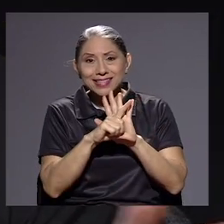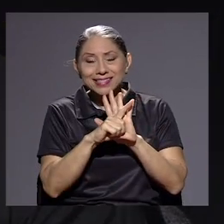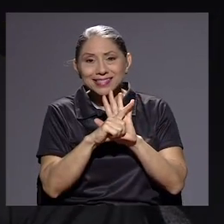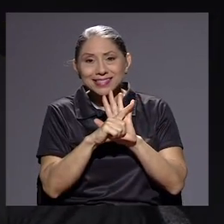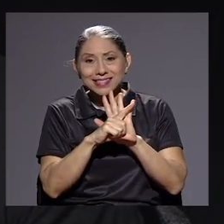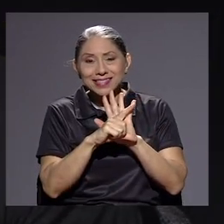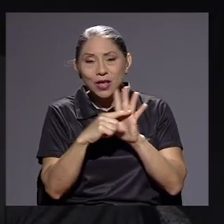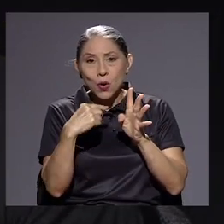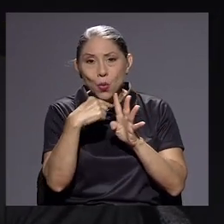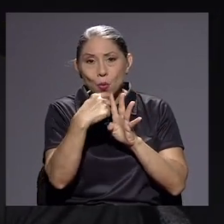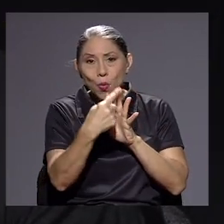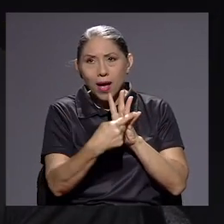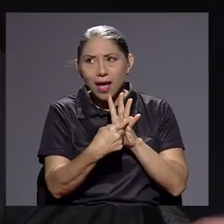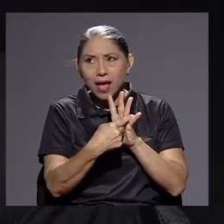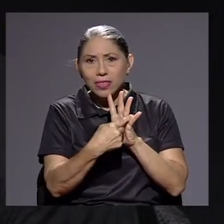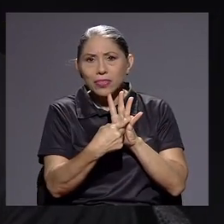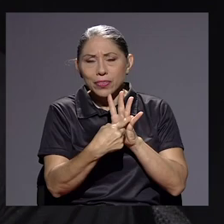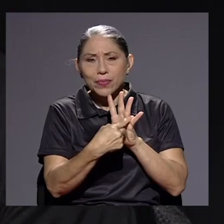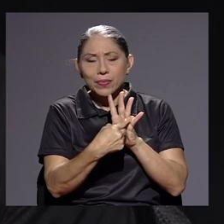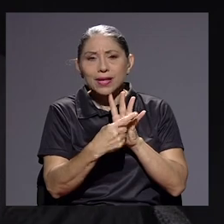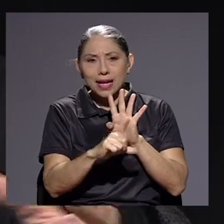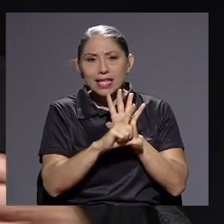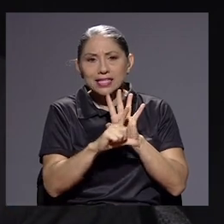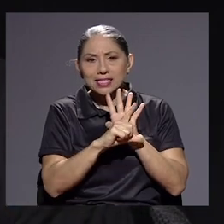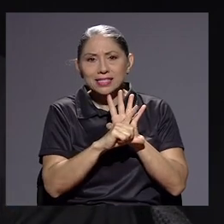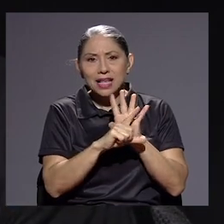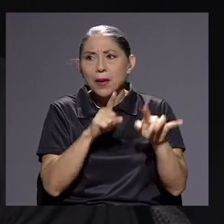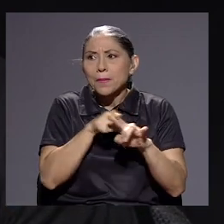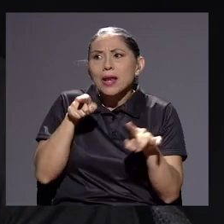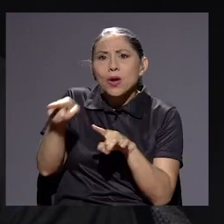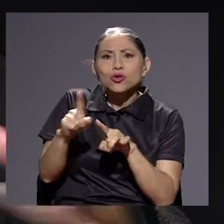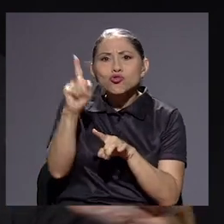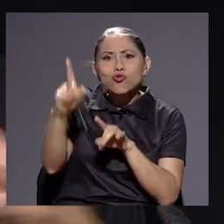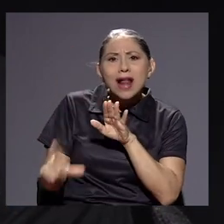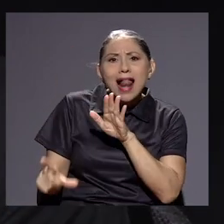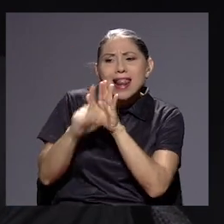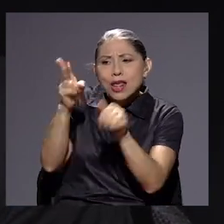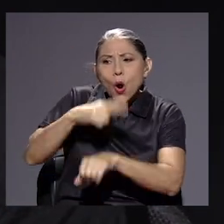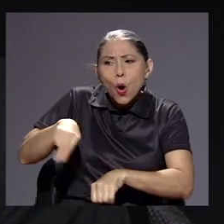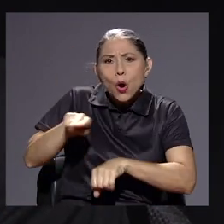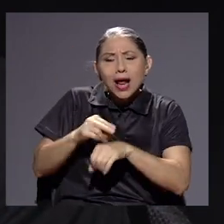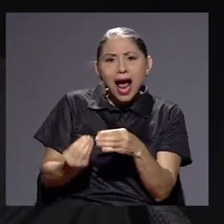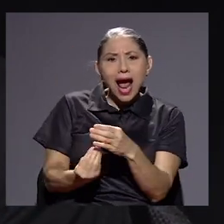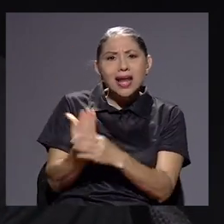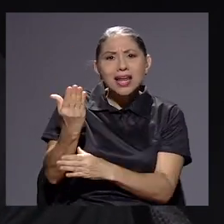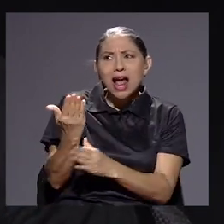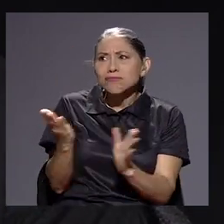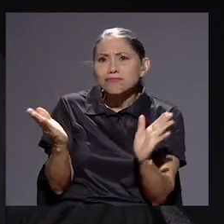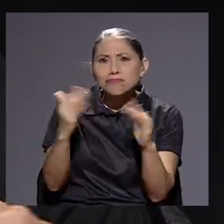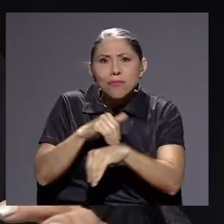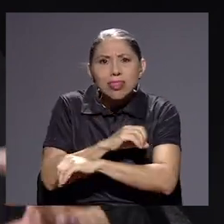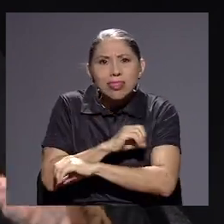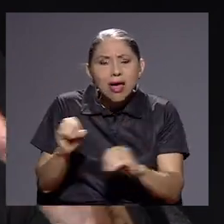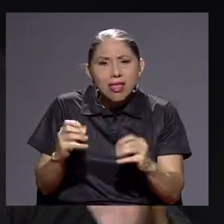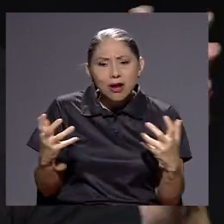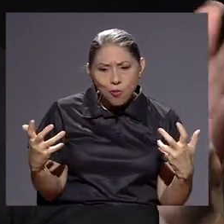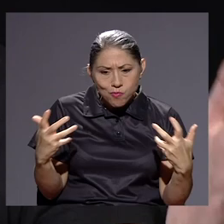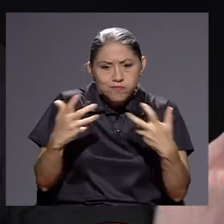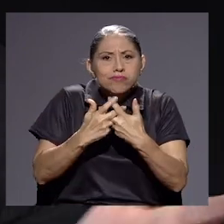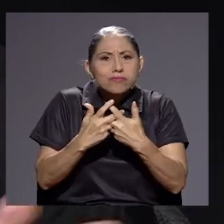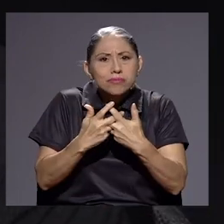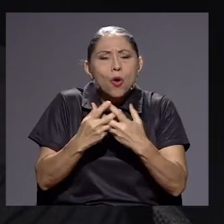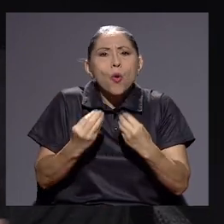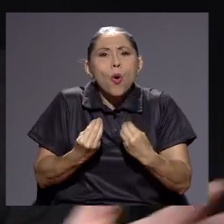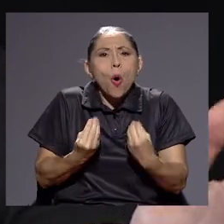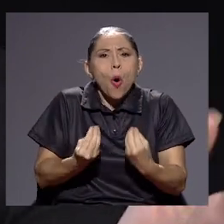cuatro... este... sí, leyes. Ellos no tienen una ley orgánica, no hay nada que les dé cohesión. Entonces, ¿cómo se trabaja? En